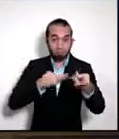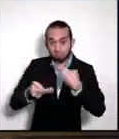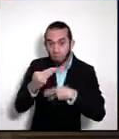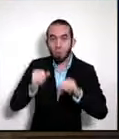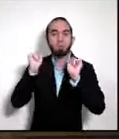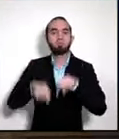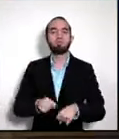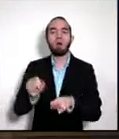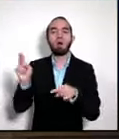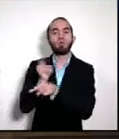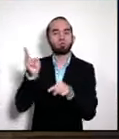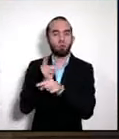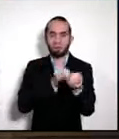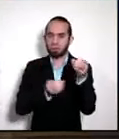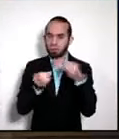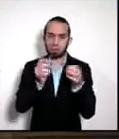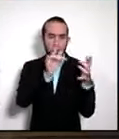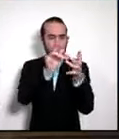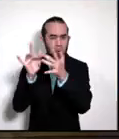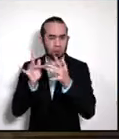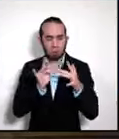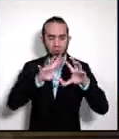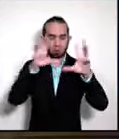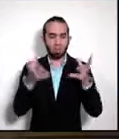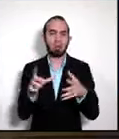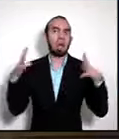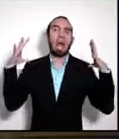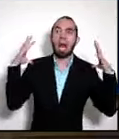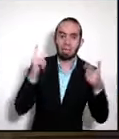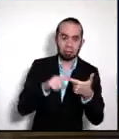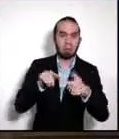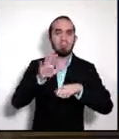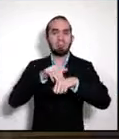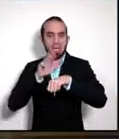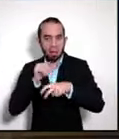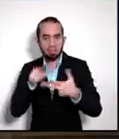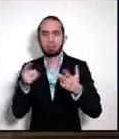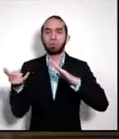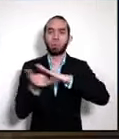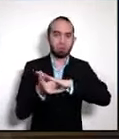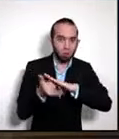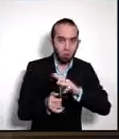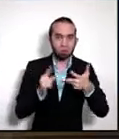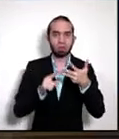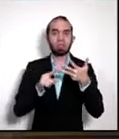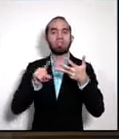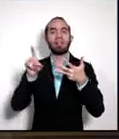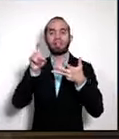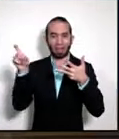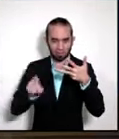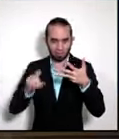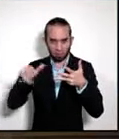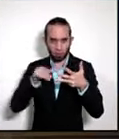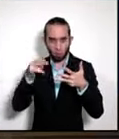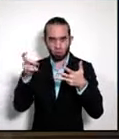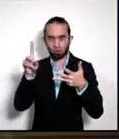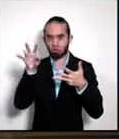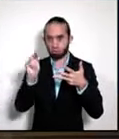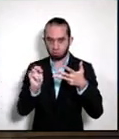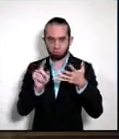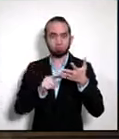podamos hacer uso de ellas. Estas oficinas en Los Ángeles, como le he dicho, en Miami, en Nueva York, en Houston, en México. Hay